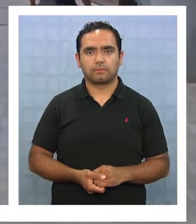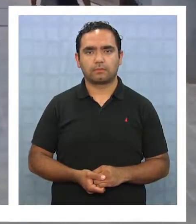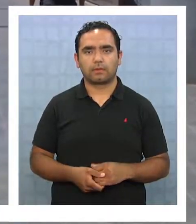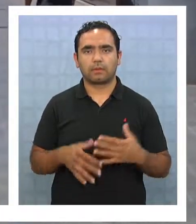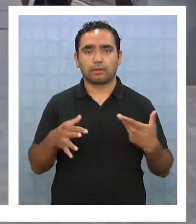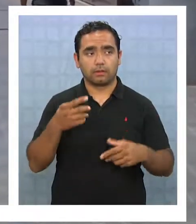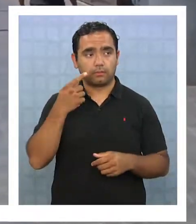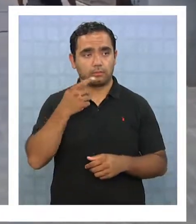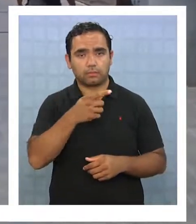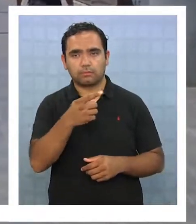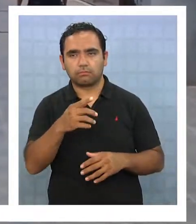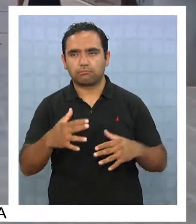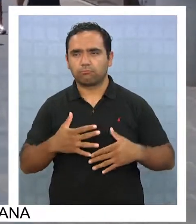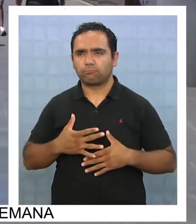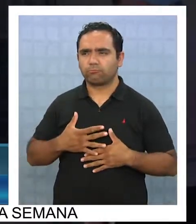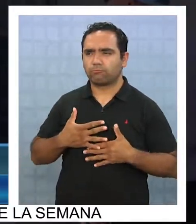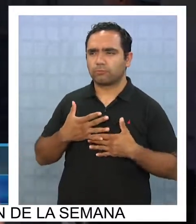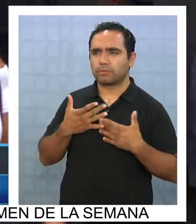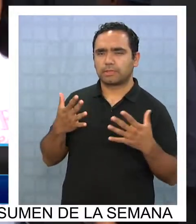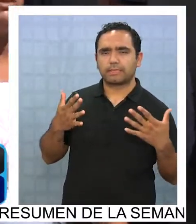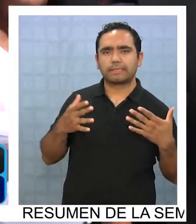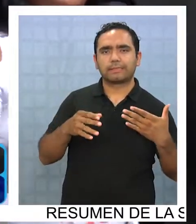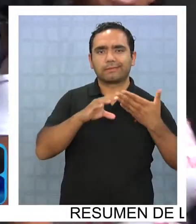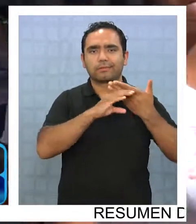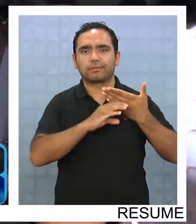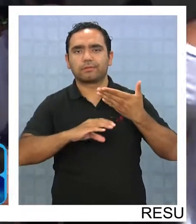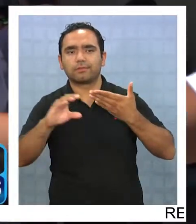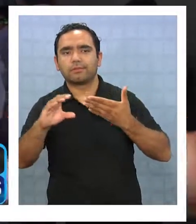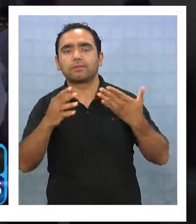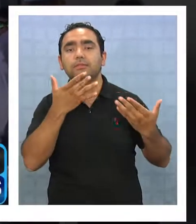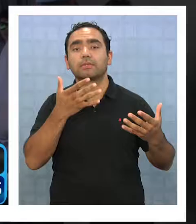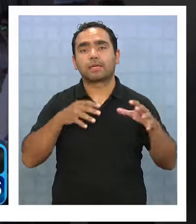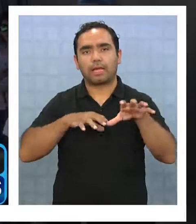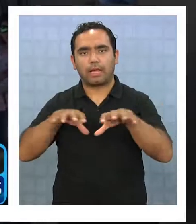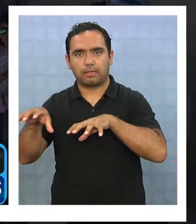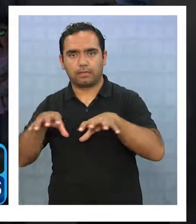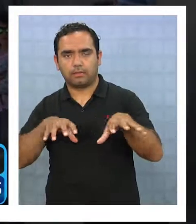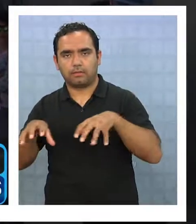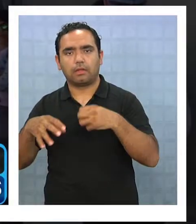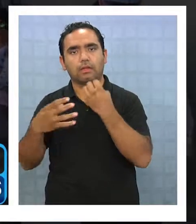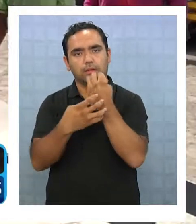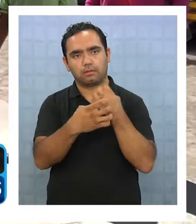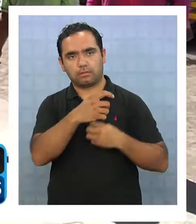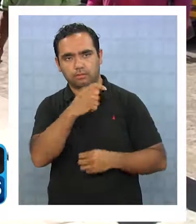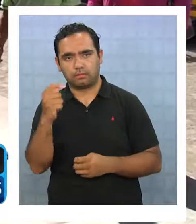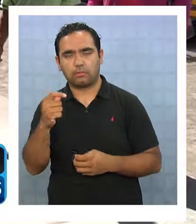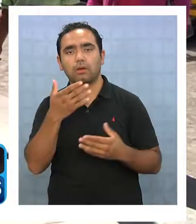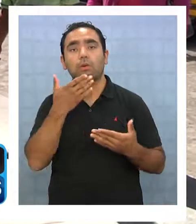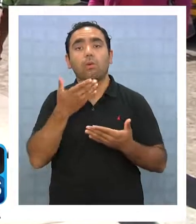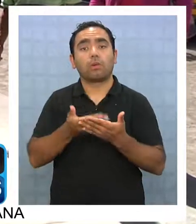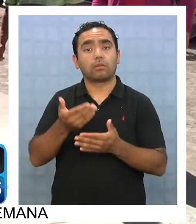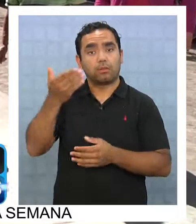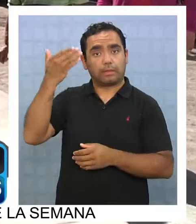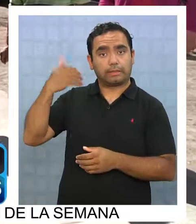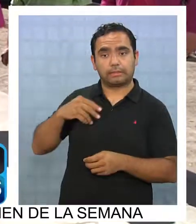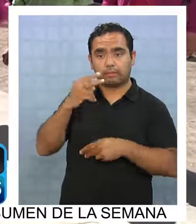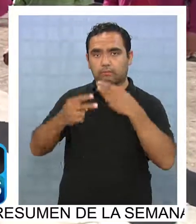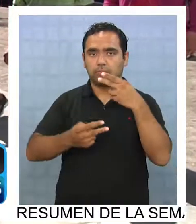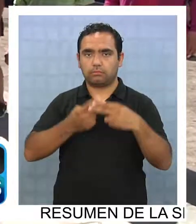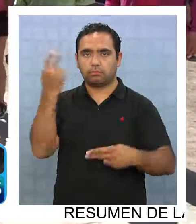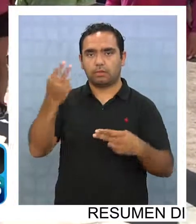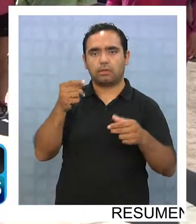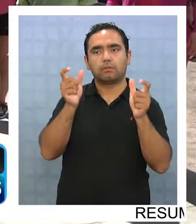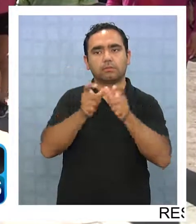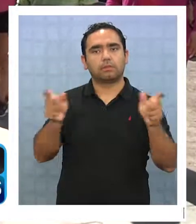Ya se hacen sentir los primeros efectos en las actividades y gestiones regionales derivados de la paralización de los